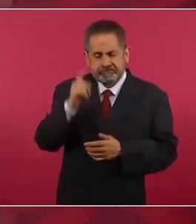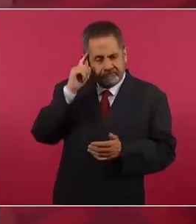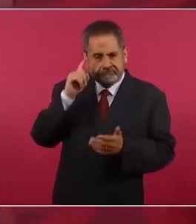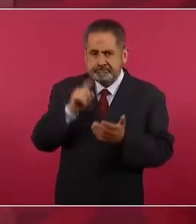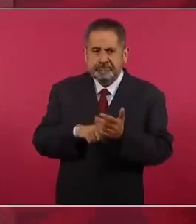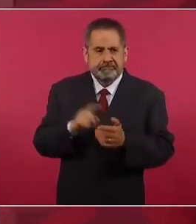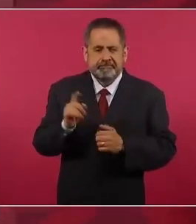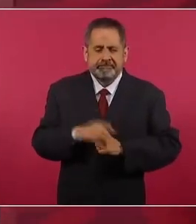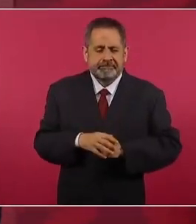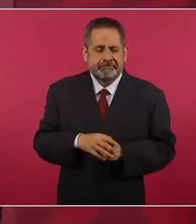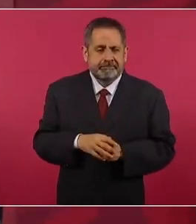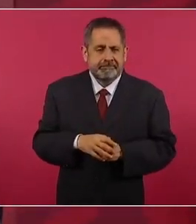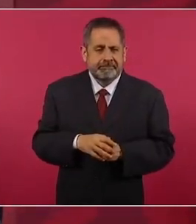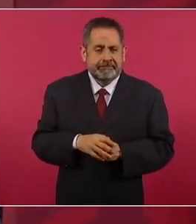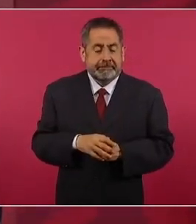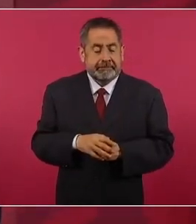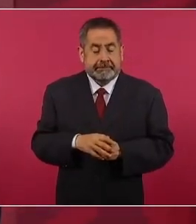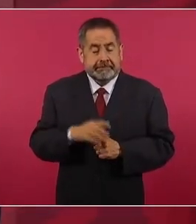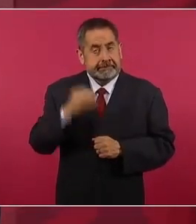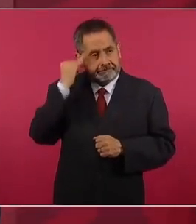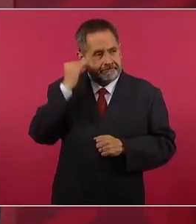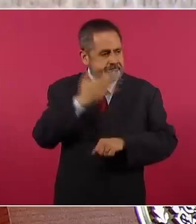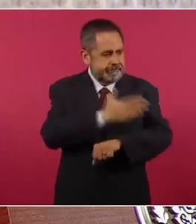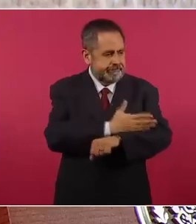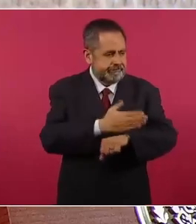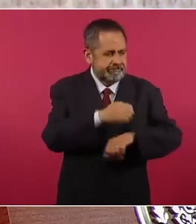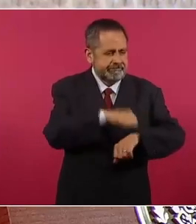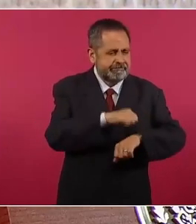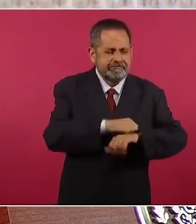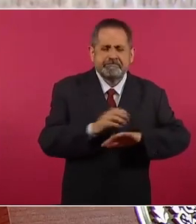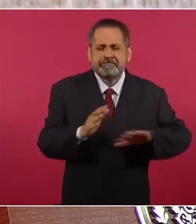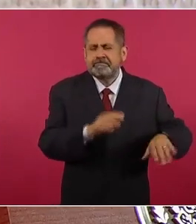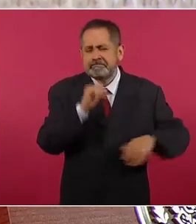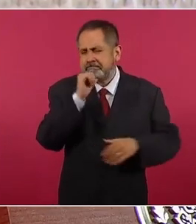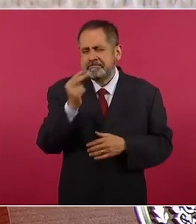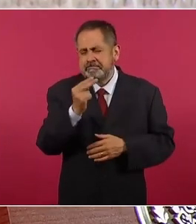ni siquiera tengo que tocar madera